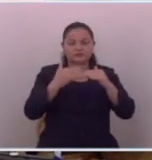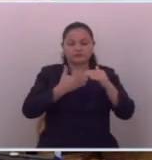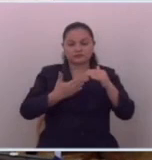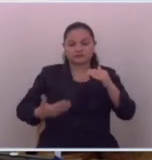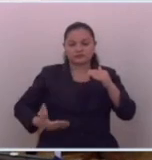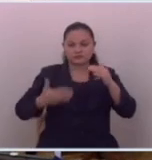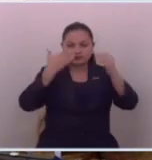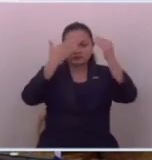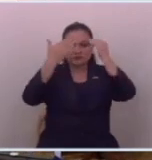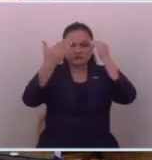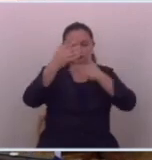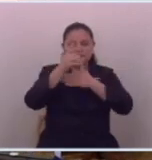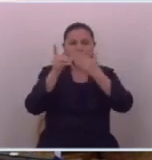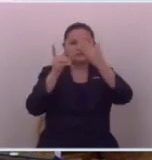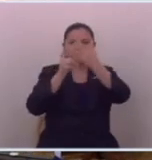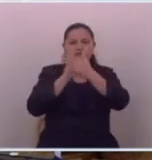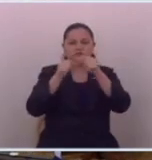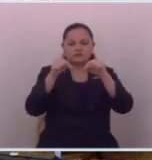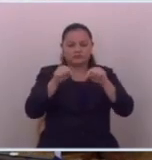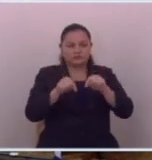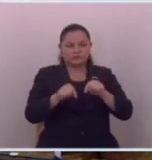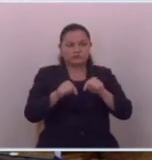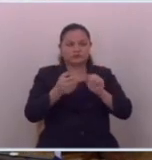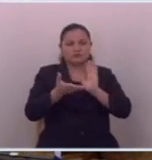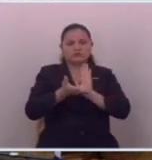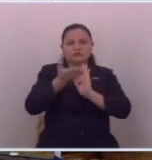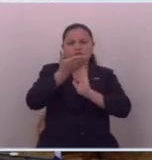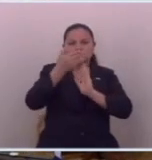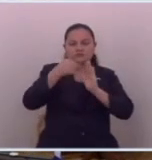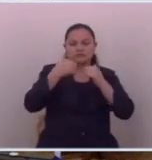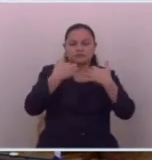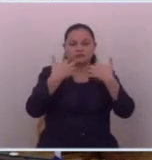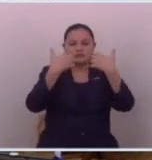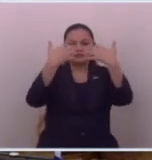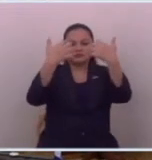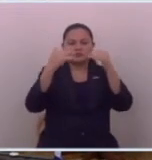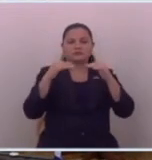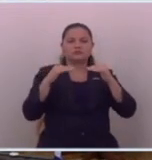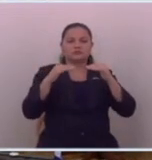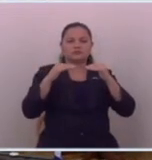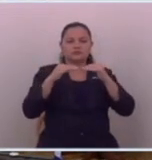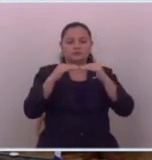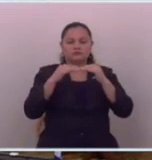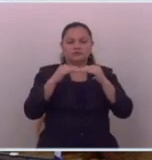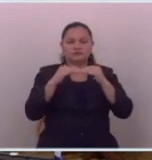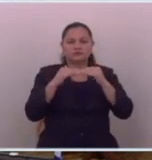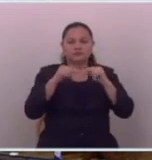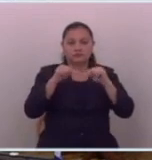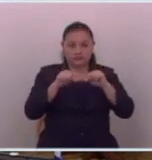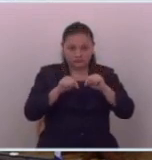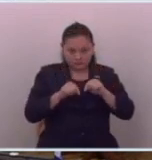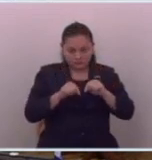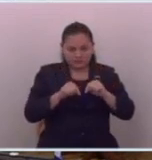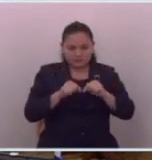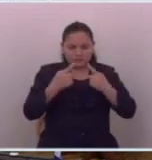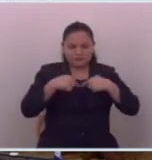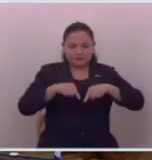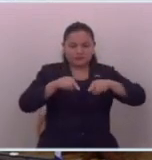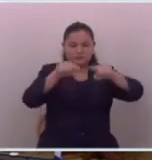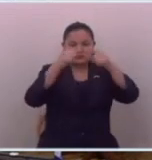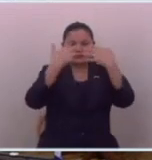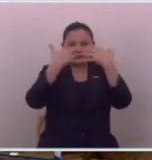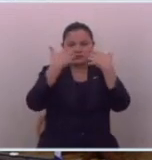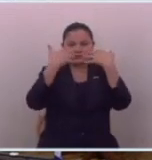un saludo a los diputados que se encuentran en el desarrollo de esta plenaria y también a los que están siguiendo la